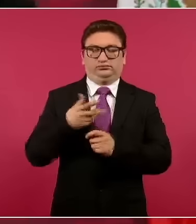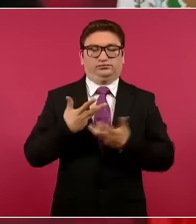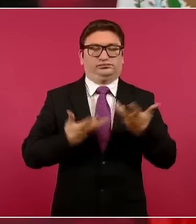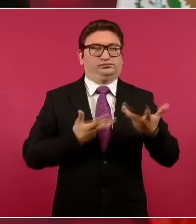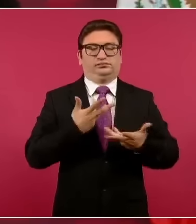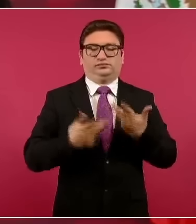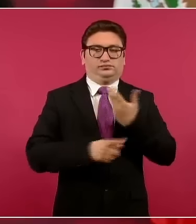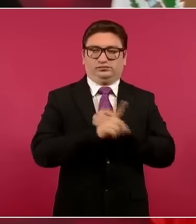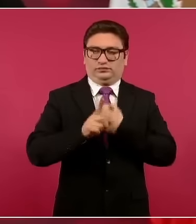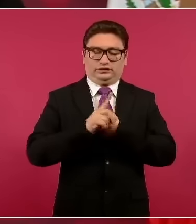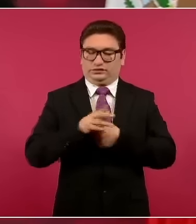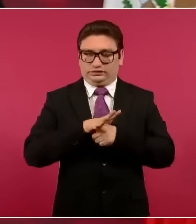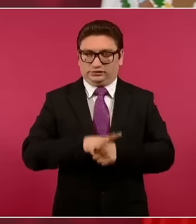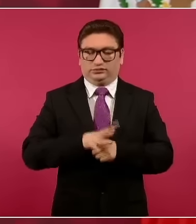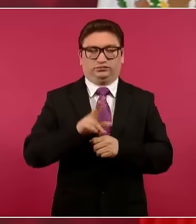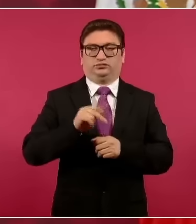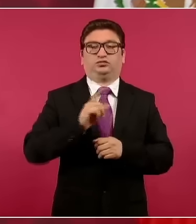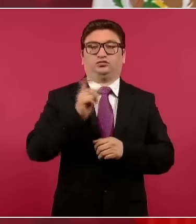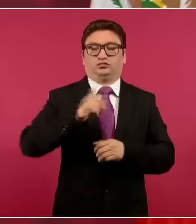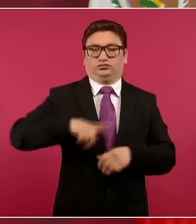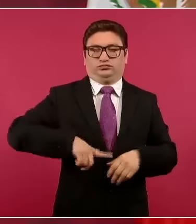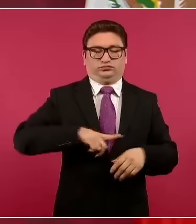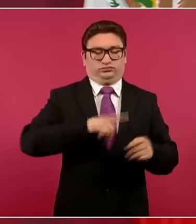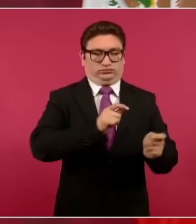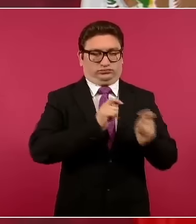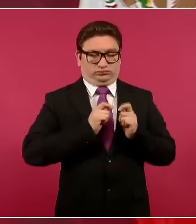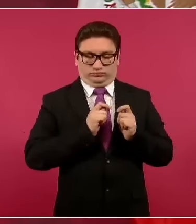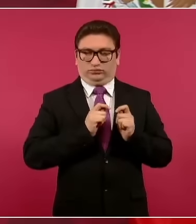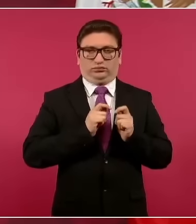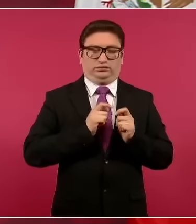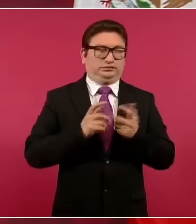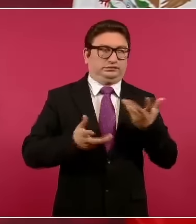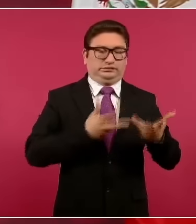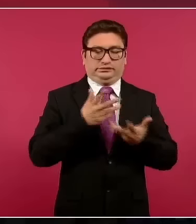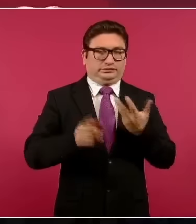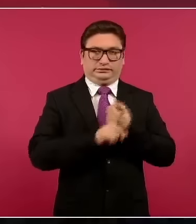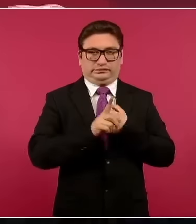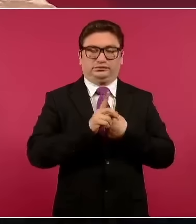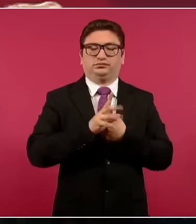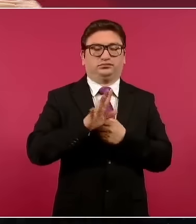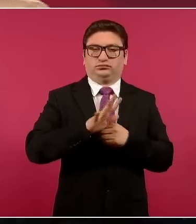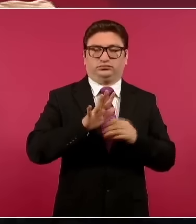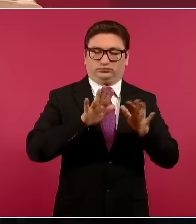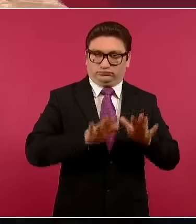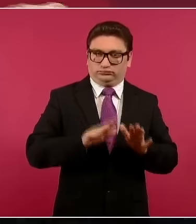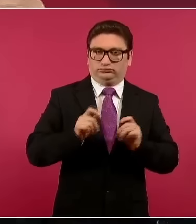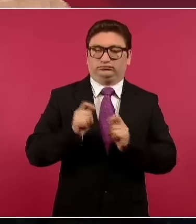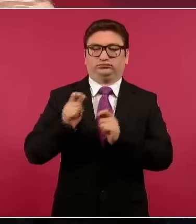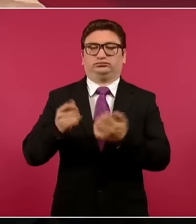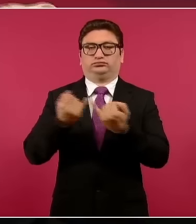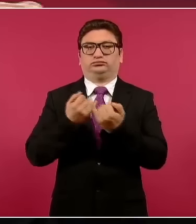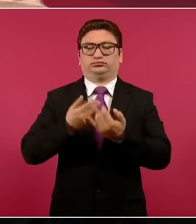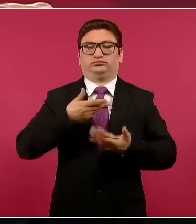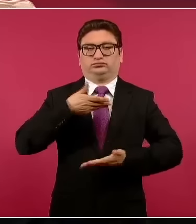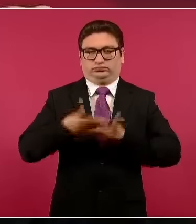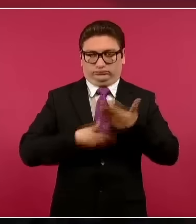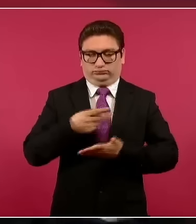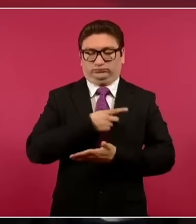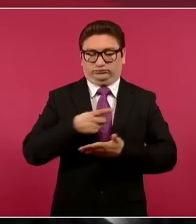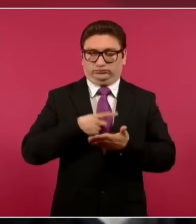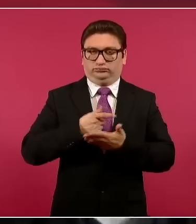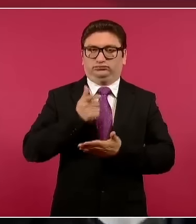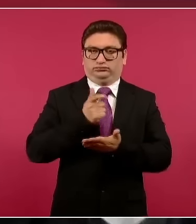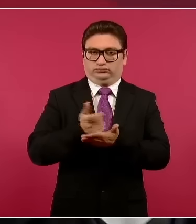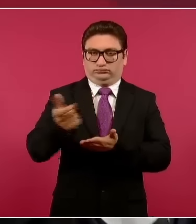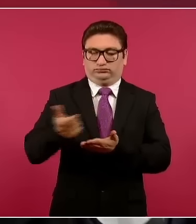nosotros tuvimos al inicio del gobierno, se va a reducir el pago de servicio de deuda a la mitad,